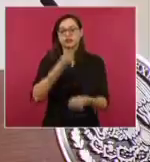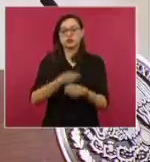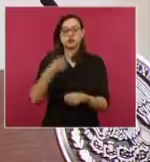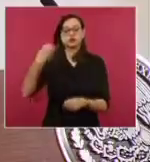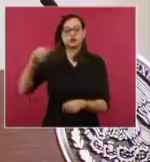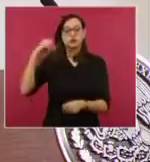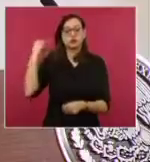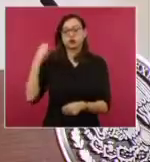Roo y Puebla.